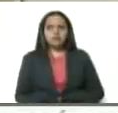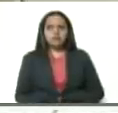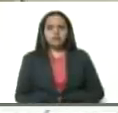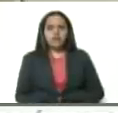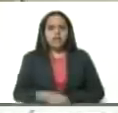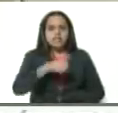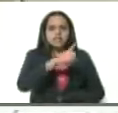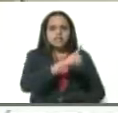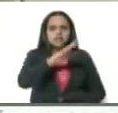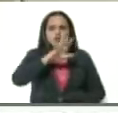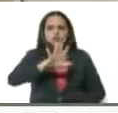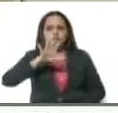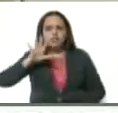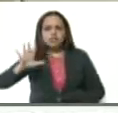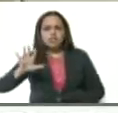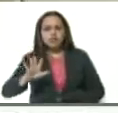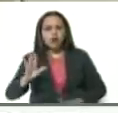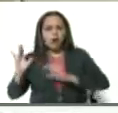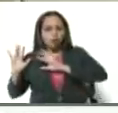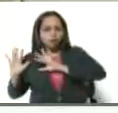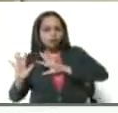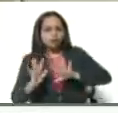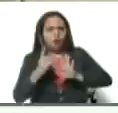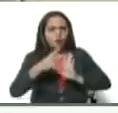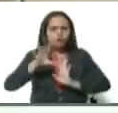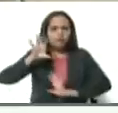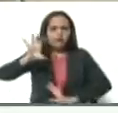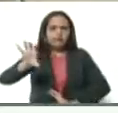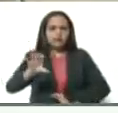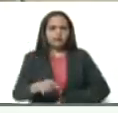155 casos importados.